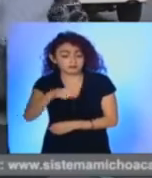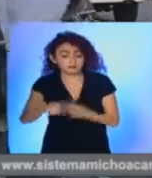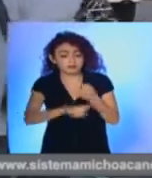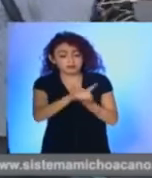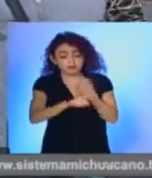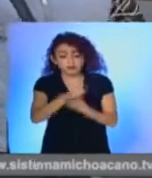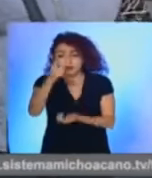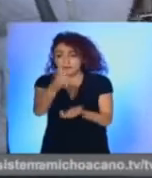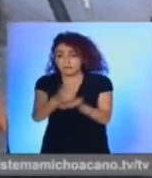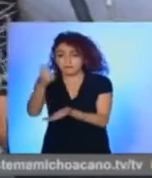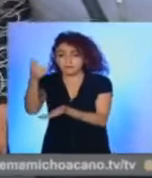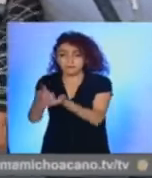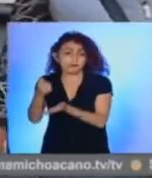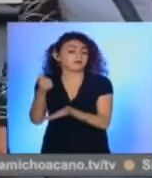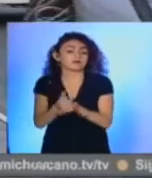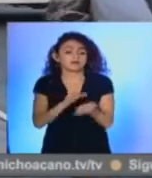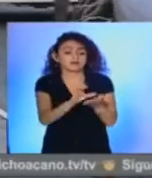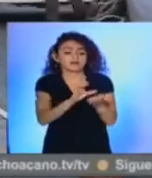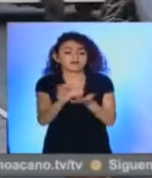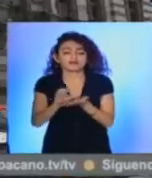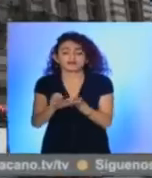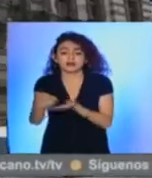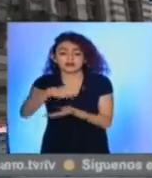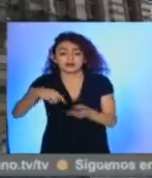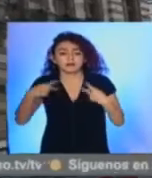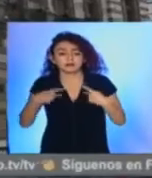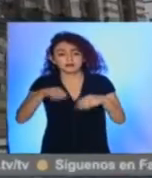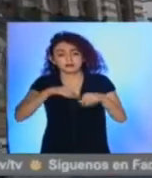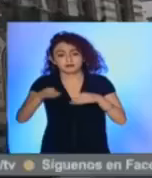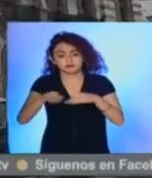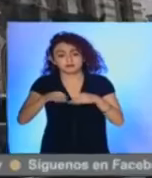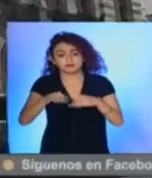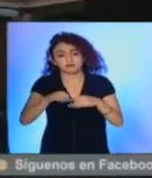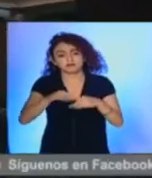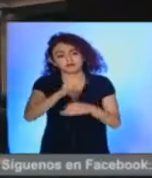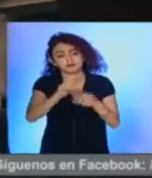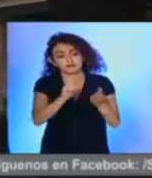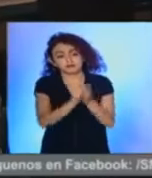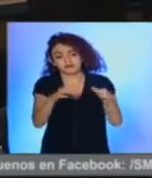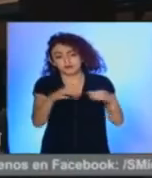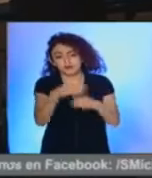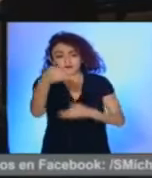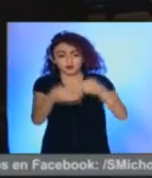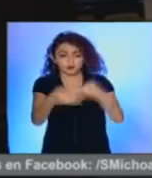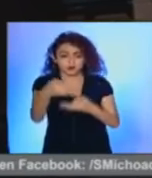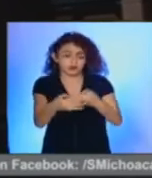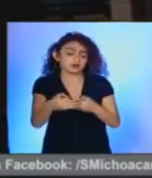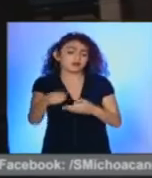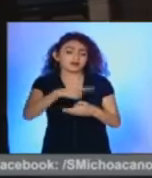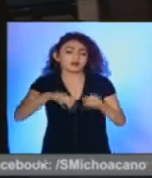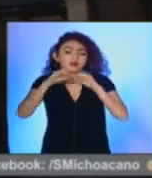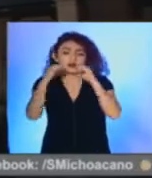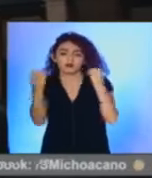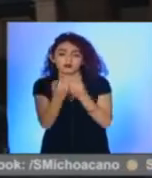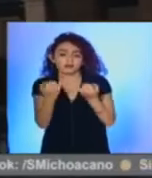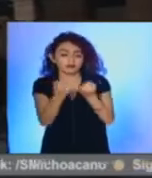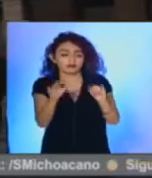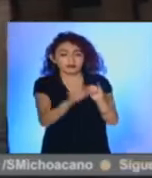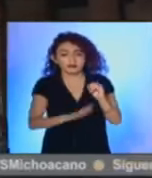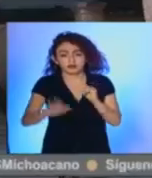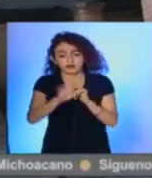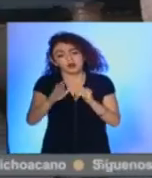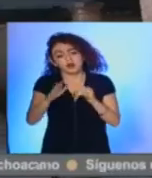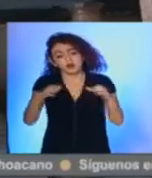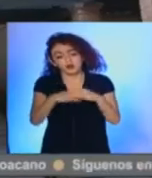originó la falta de liquidez para pagar sueldos y prestaciones a trabajadores del poder legislativo, judicial, organismos autónomos y del